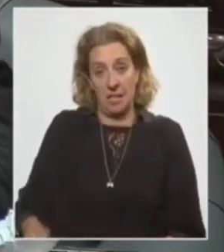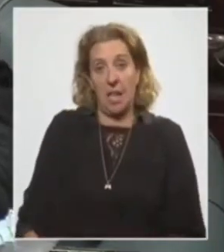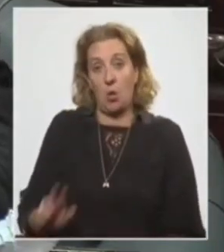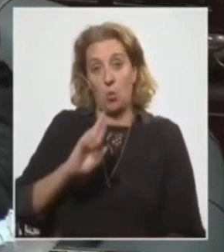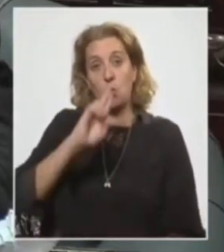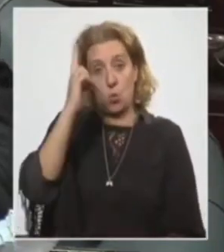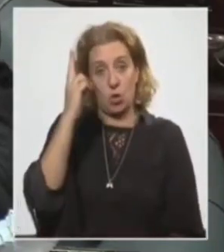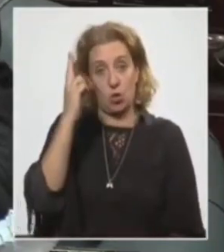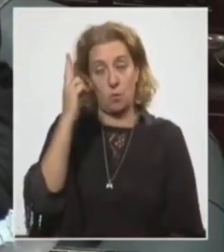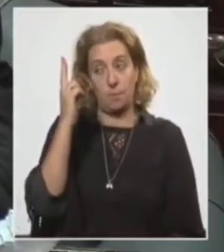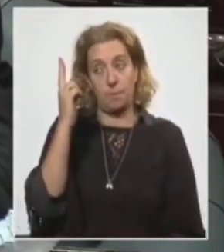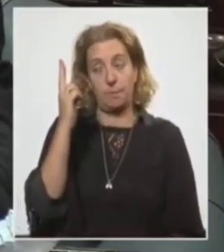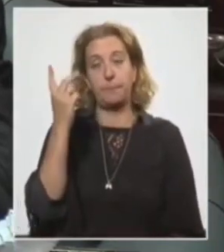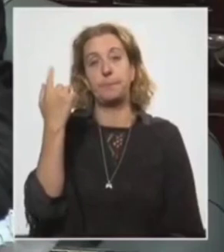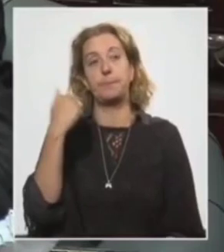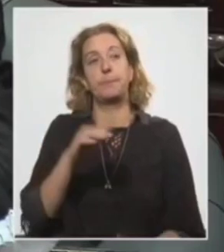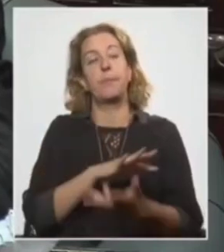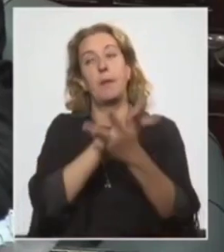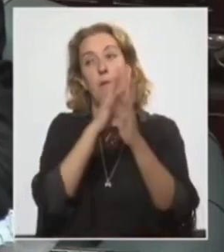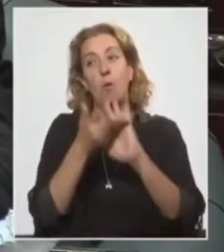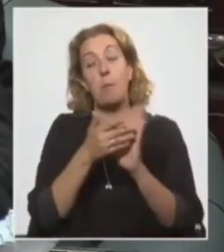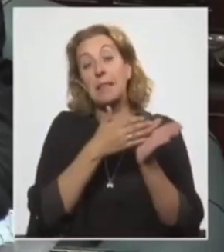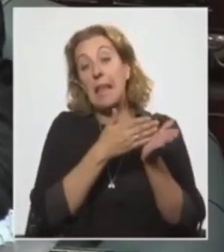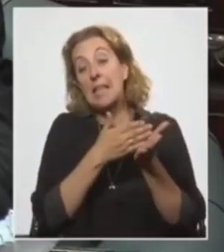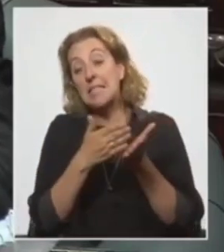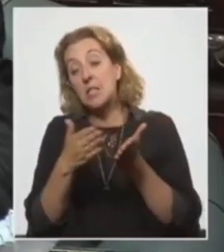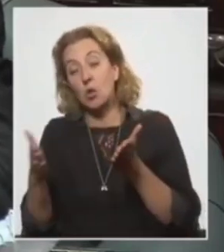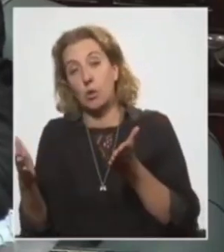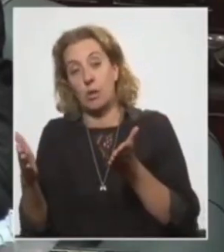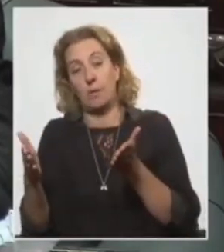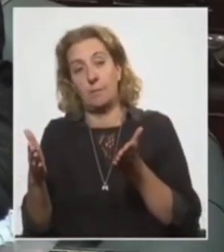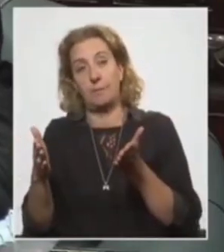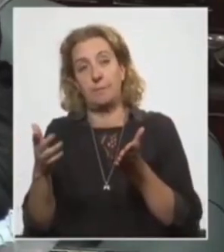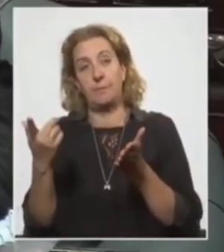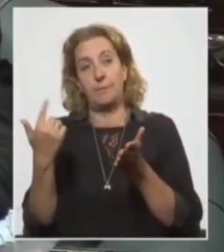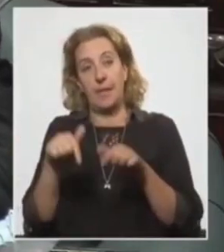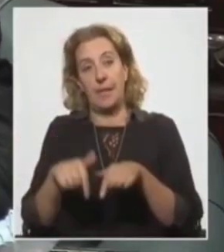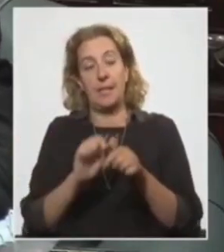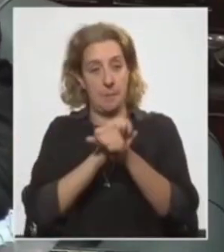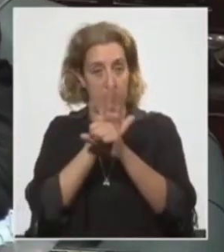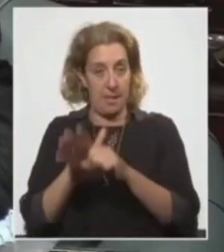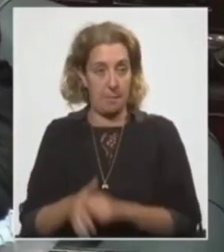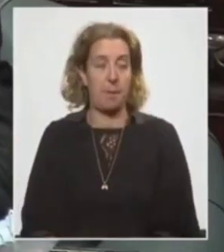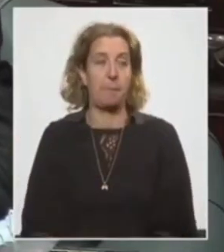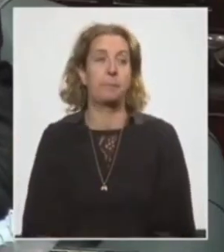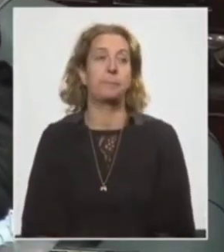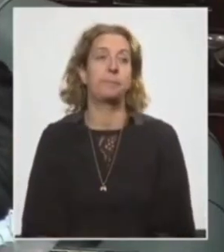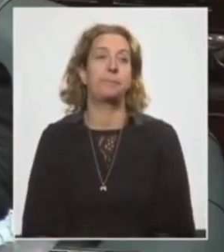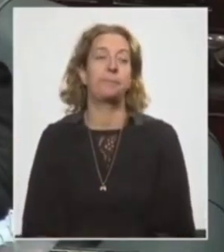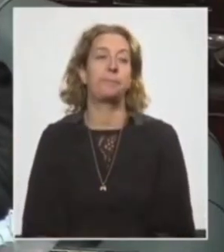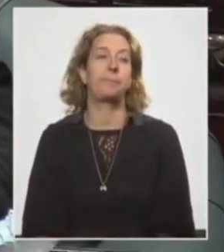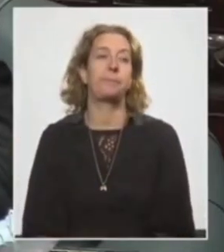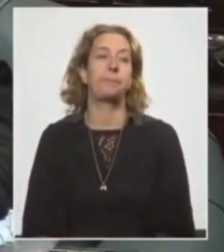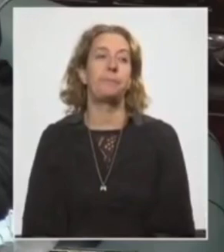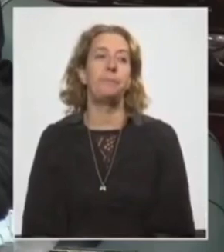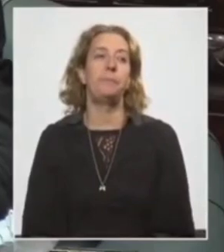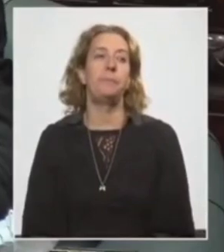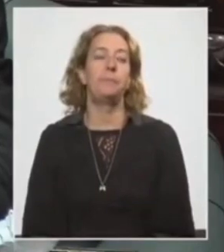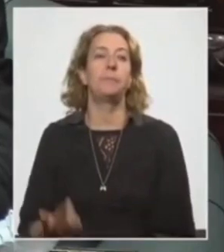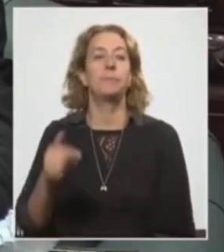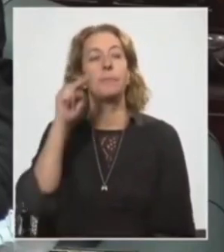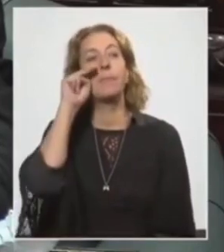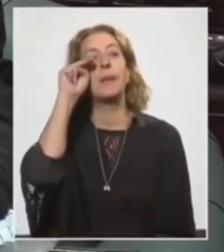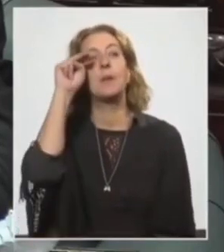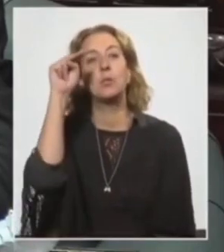uruguayo de manera transitoria en el marco de esta pandemia. Cuando vemos